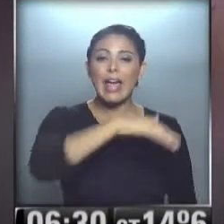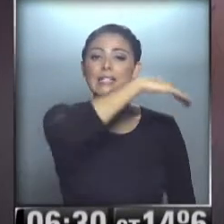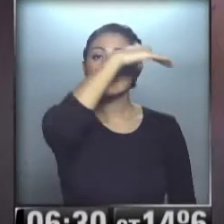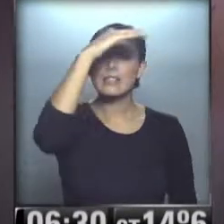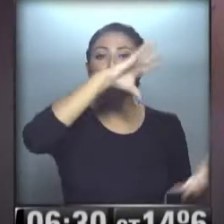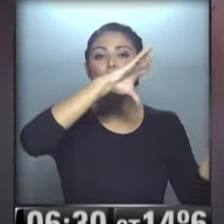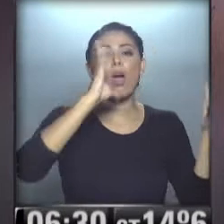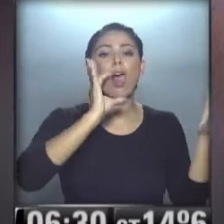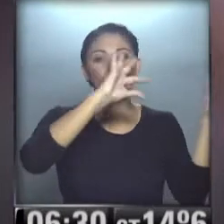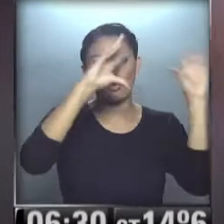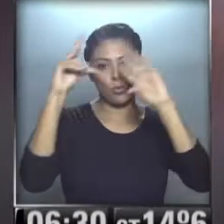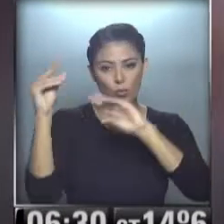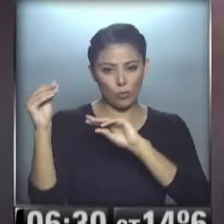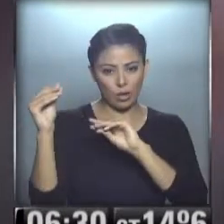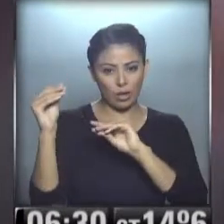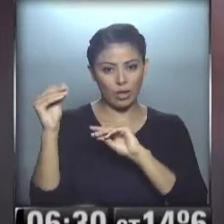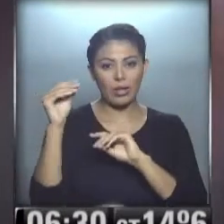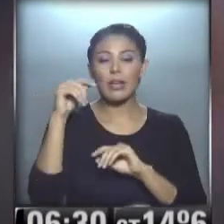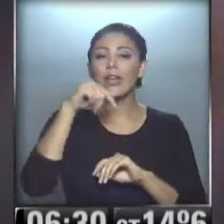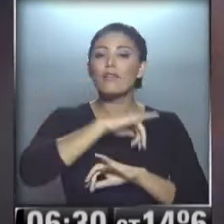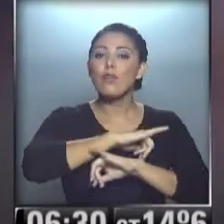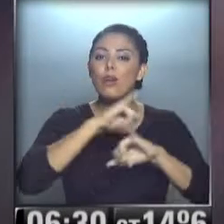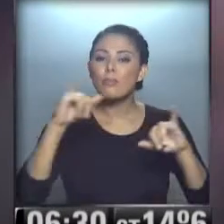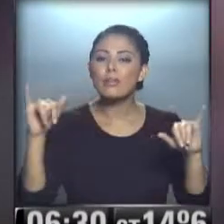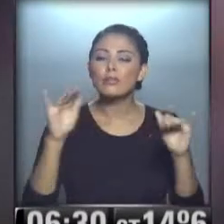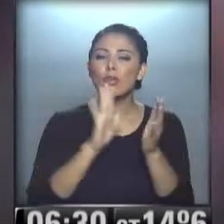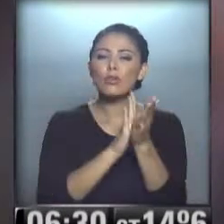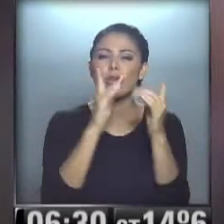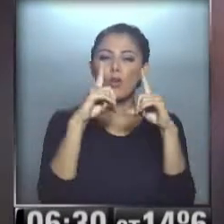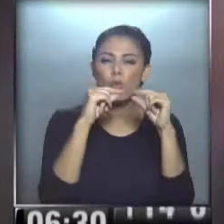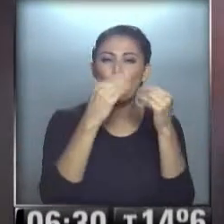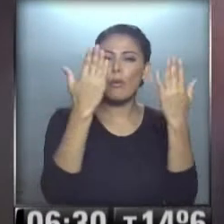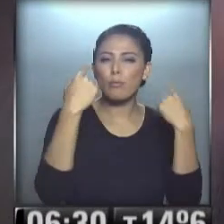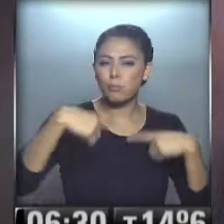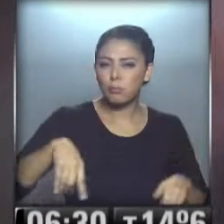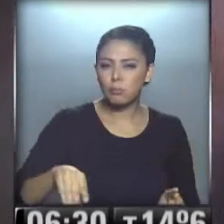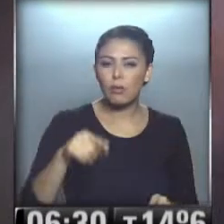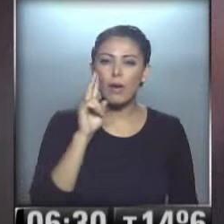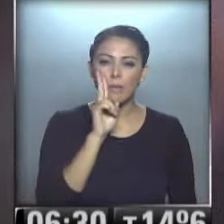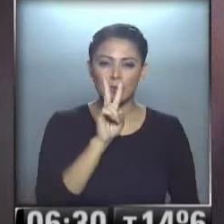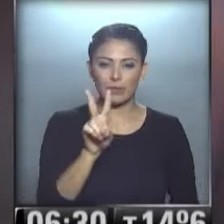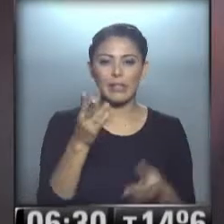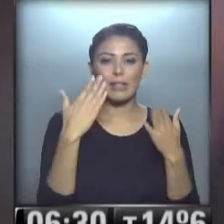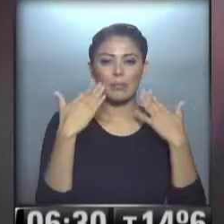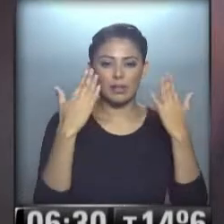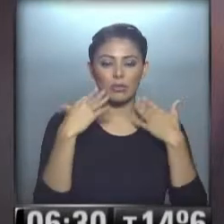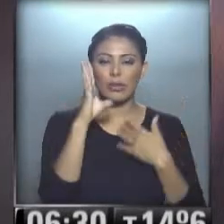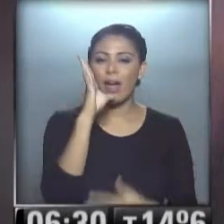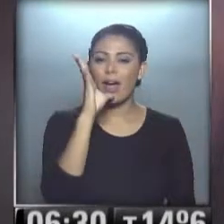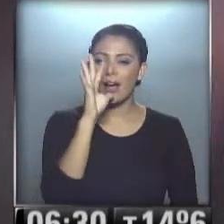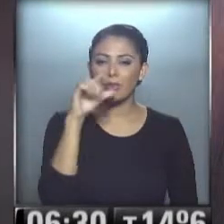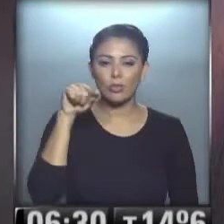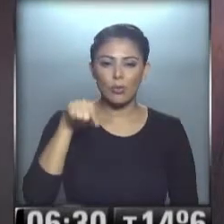parcialmente nublado y los datos de la ciudad de Buenos Aires... ...están mostrando una temperatura de 14